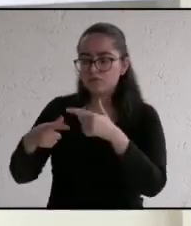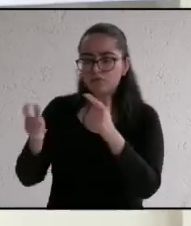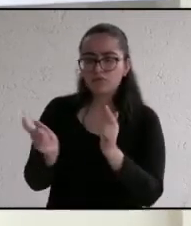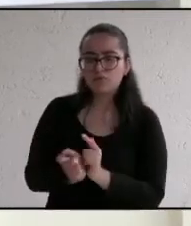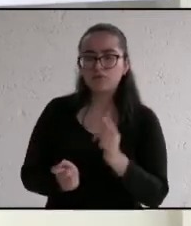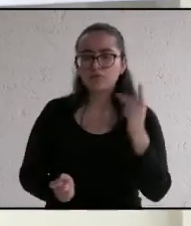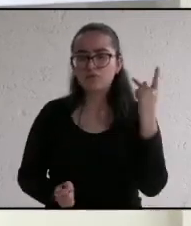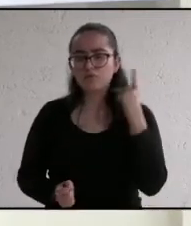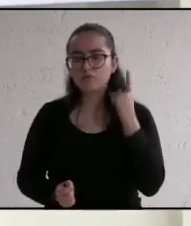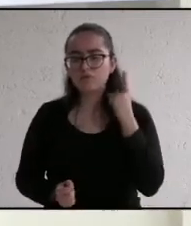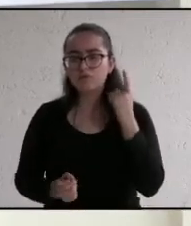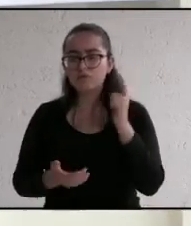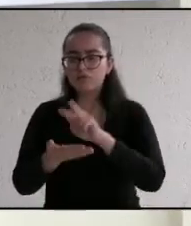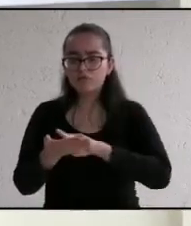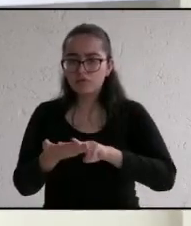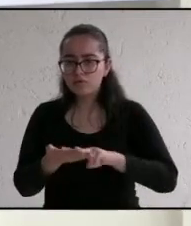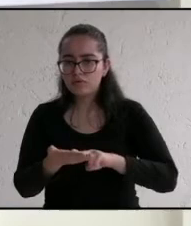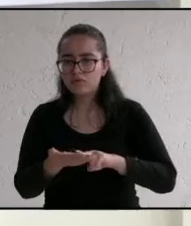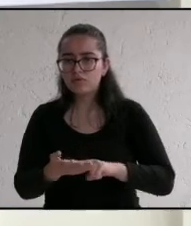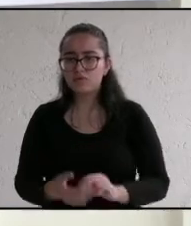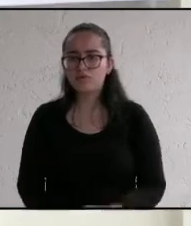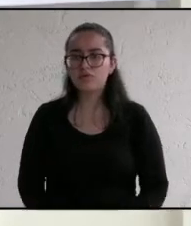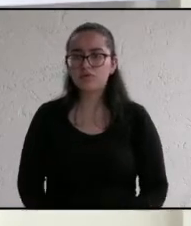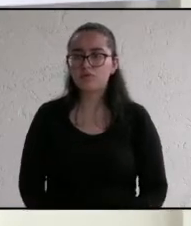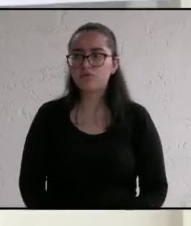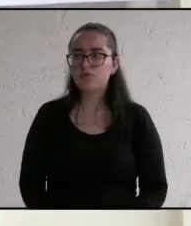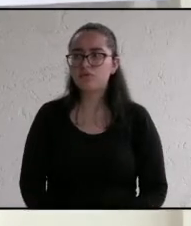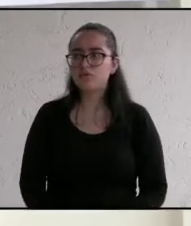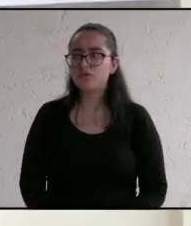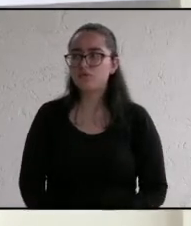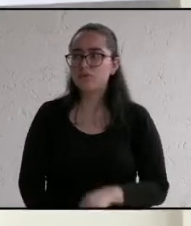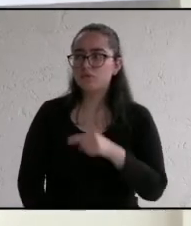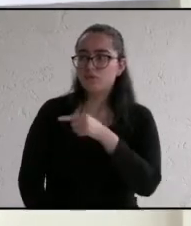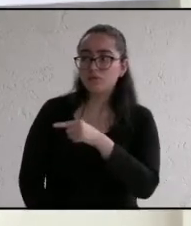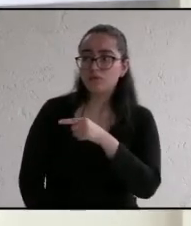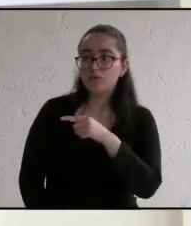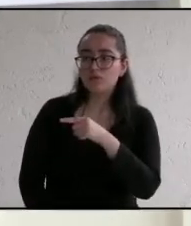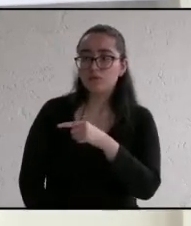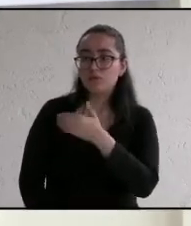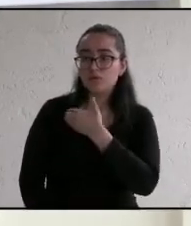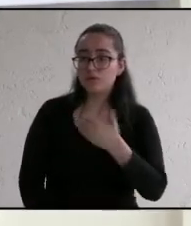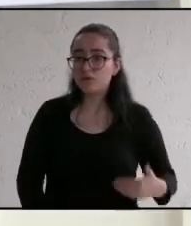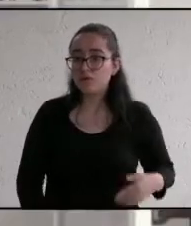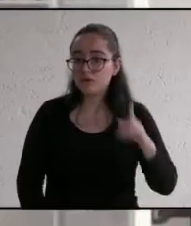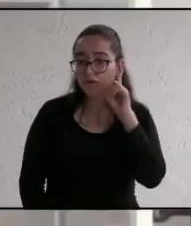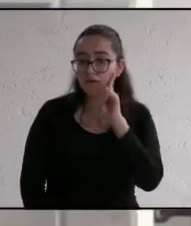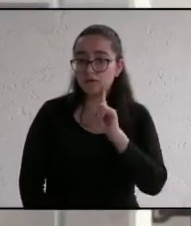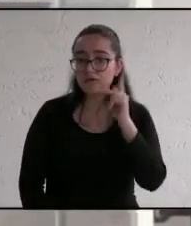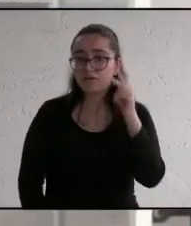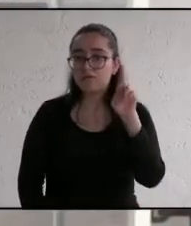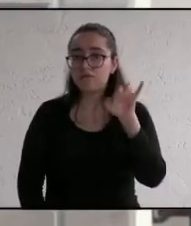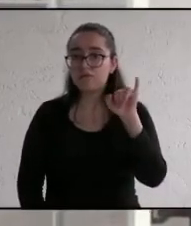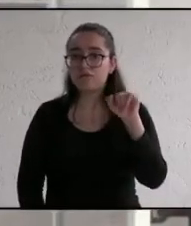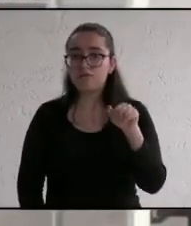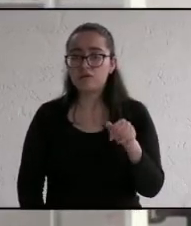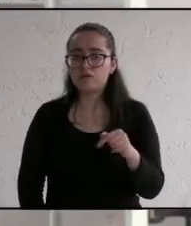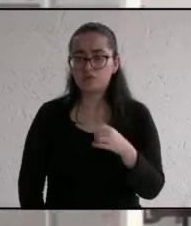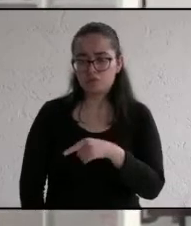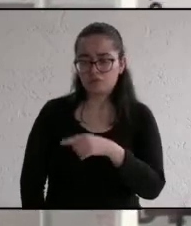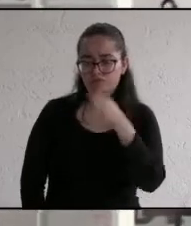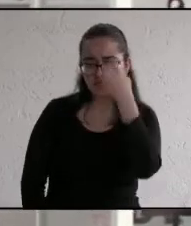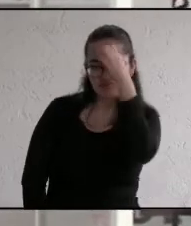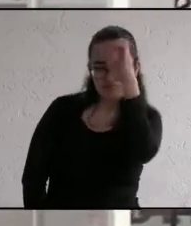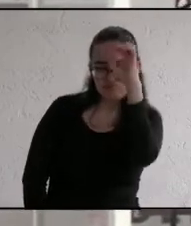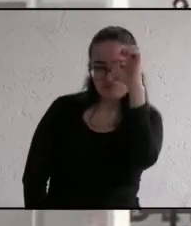Verde Carlos Retureta García. Adelante candidato. La candidata del PRI veo tu inexperiencia en estos temas.